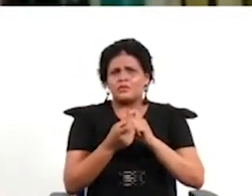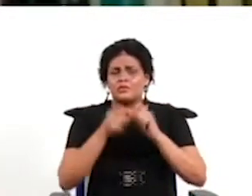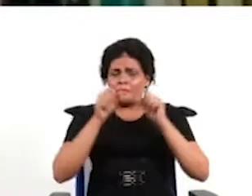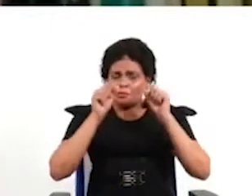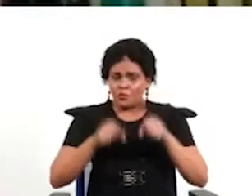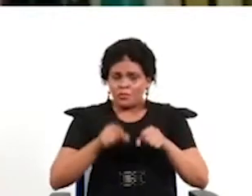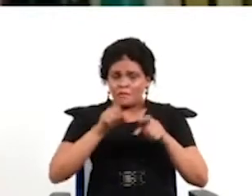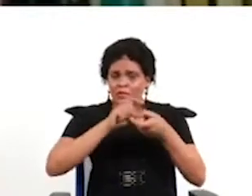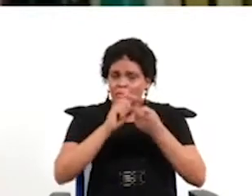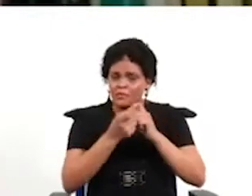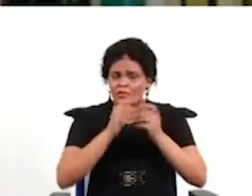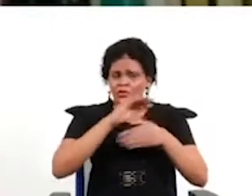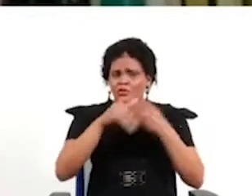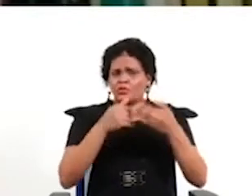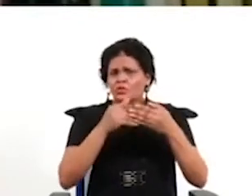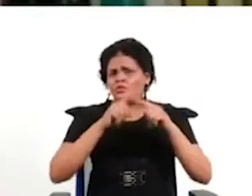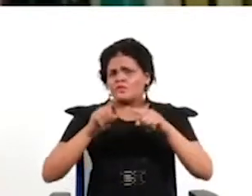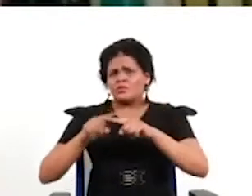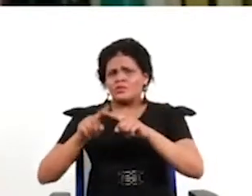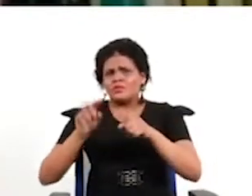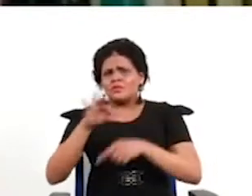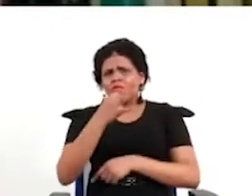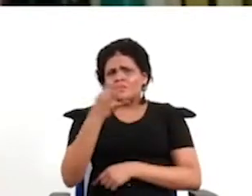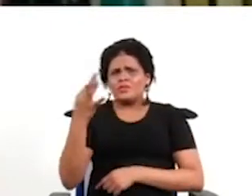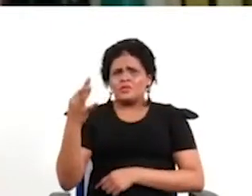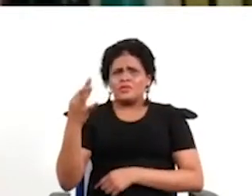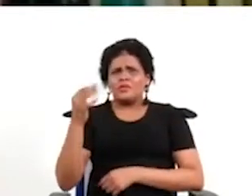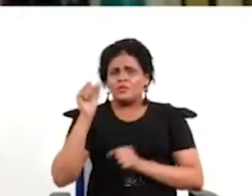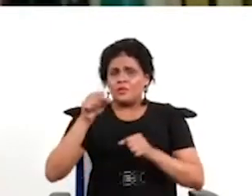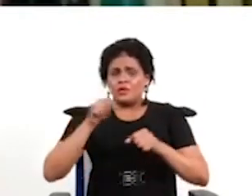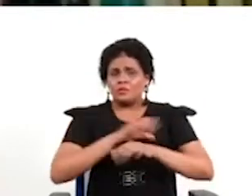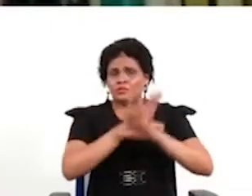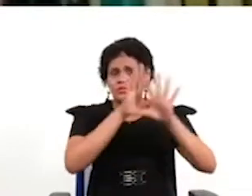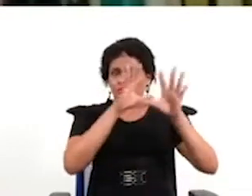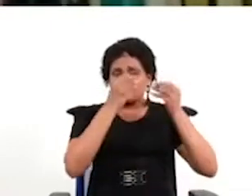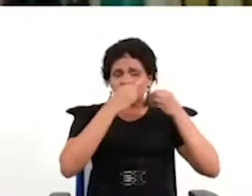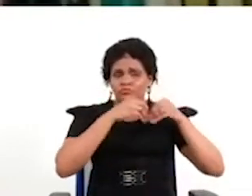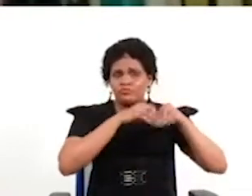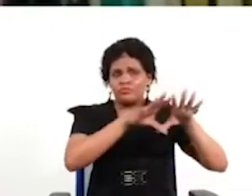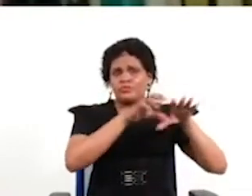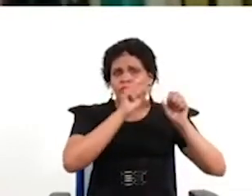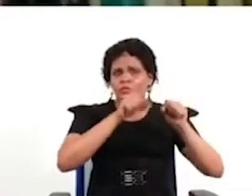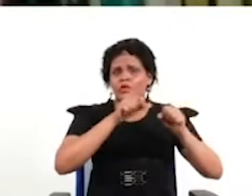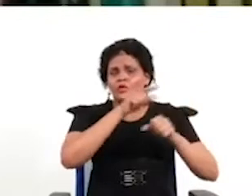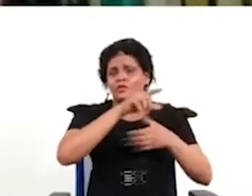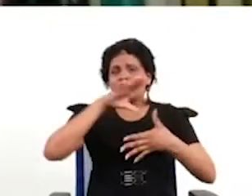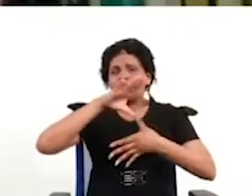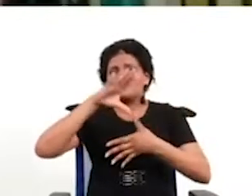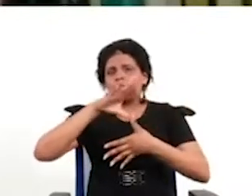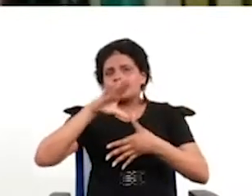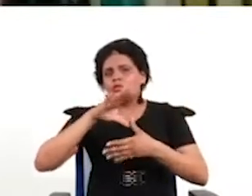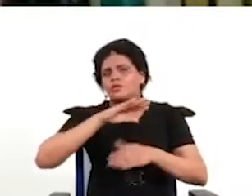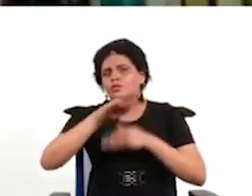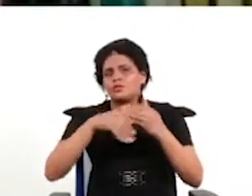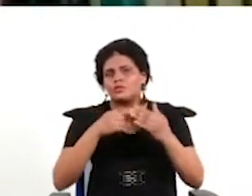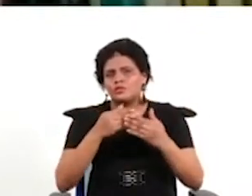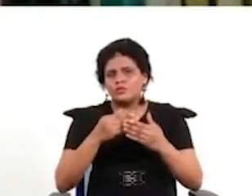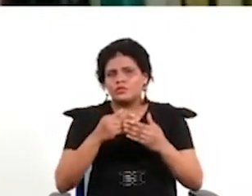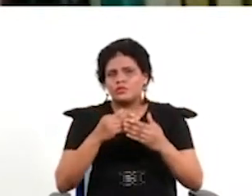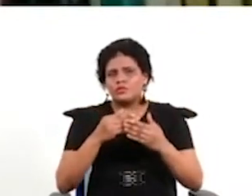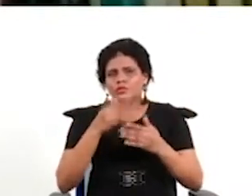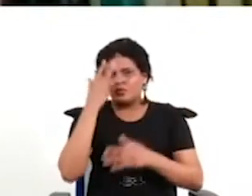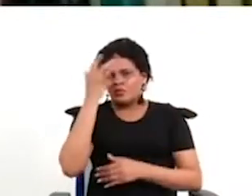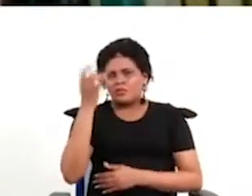instrumento interesante que creo que habría que empezar a explorar en el contexto latinoamericano sobre todo porque